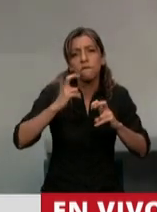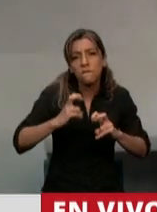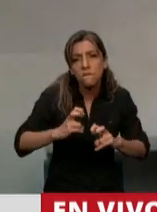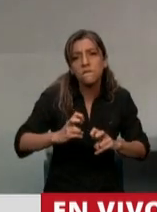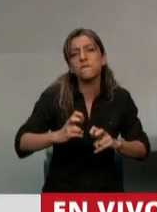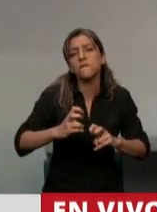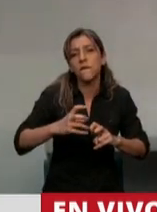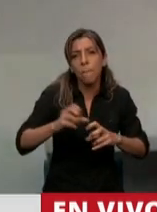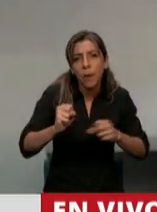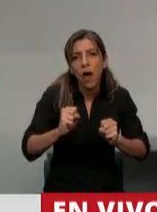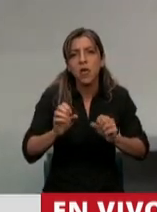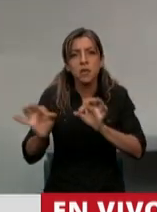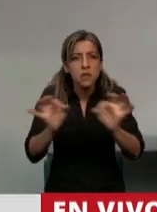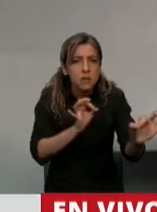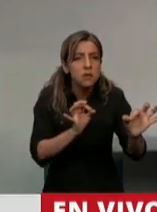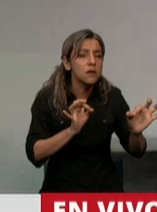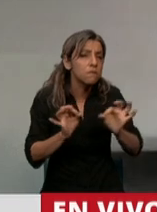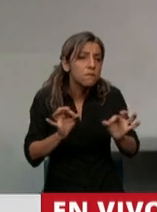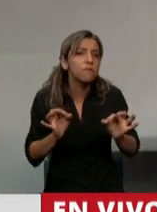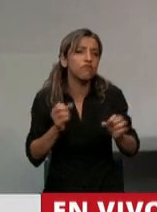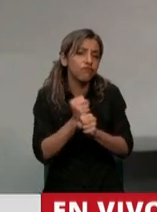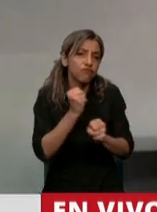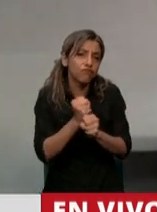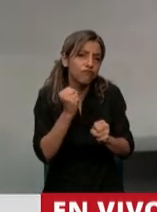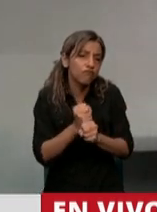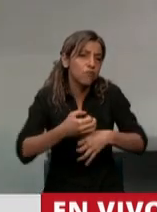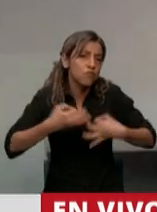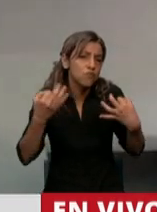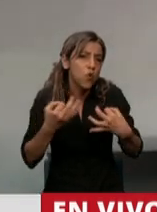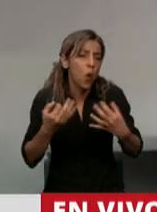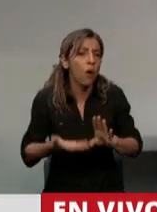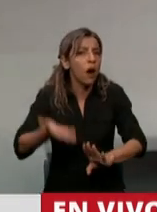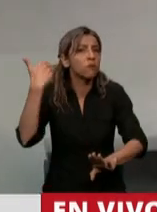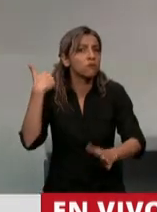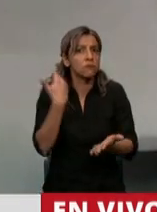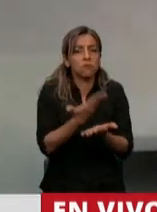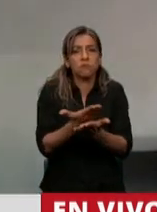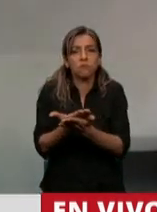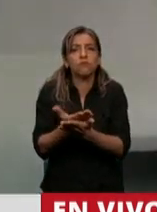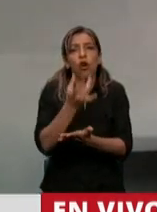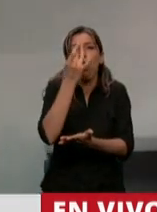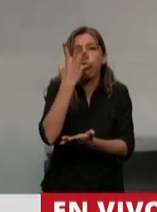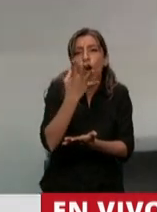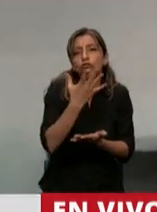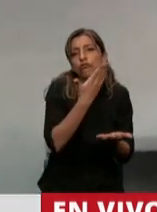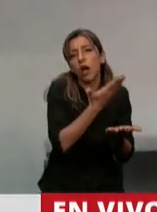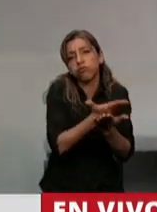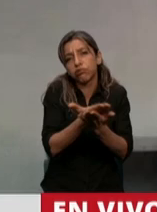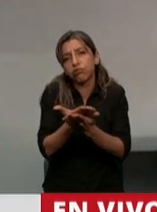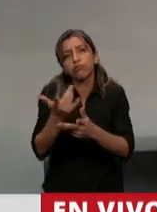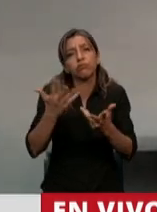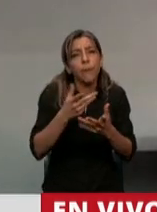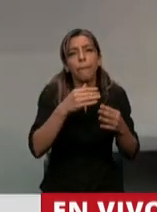todos los aspectos y han hecho posible también luego de 12 presentaciones y de casi 20 años de